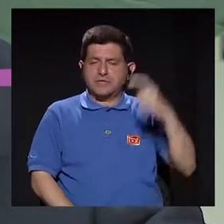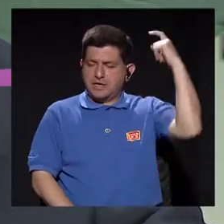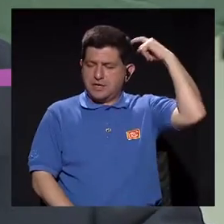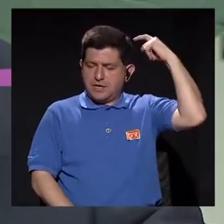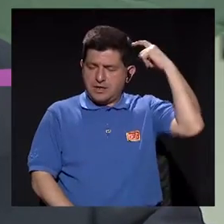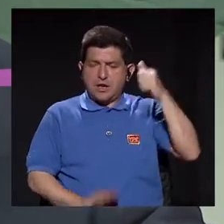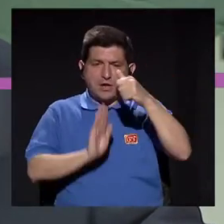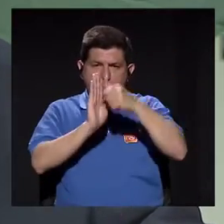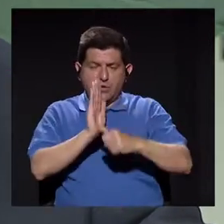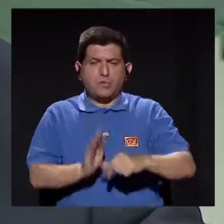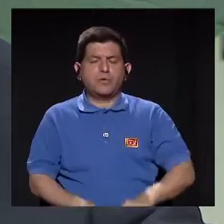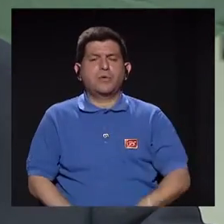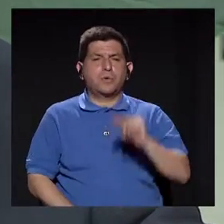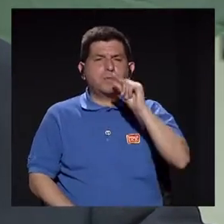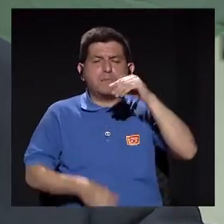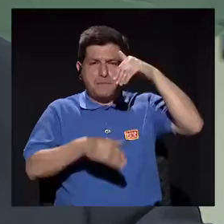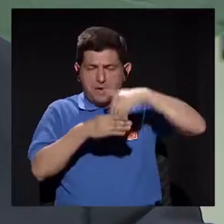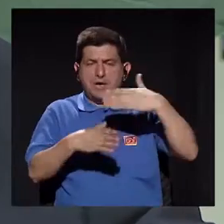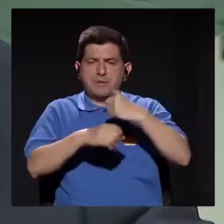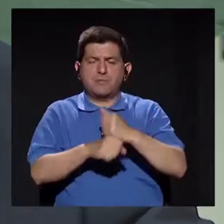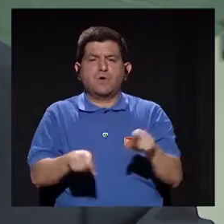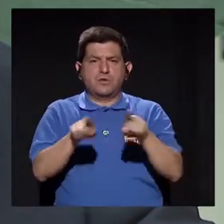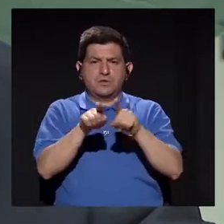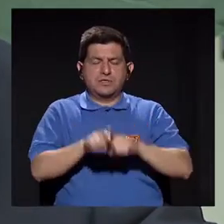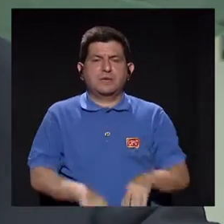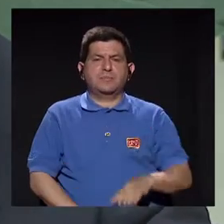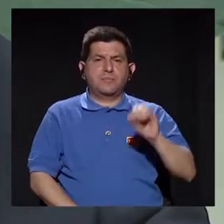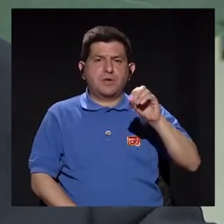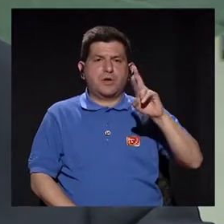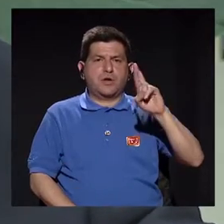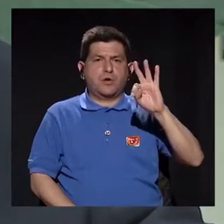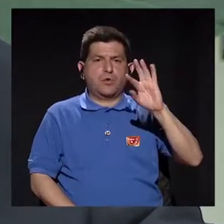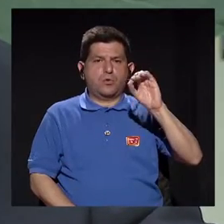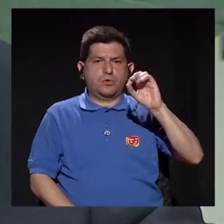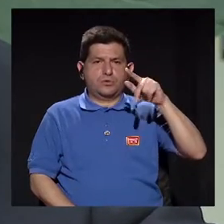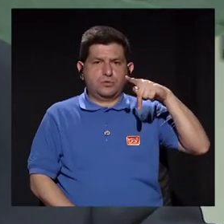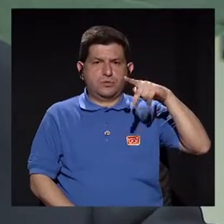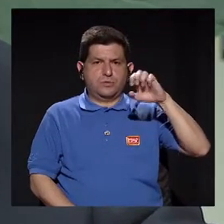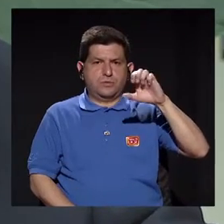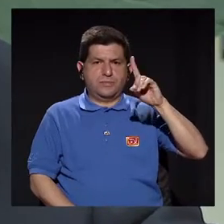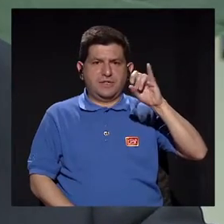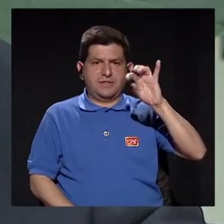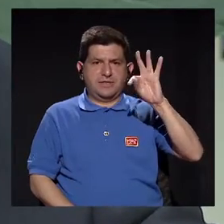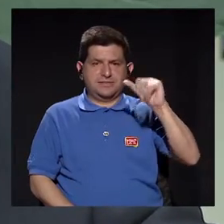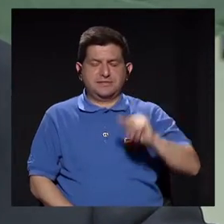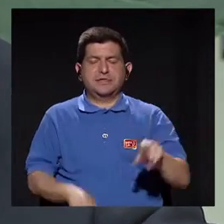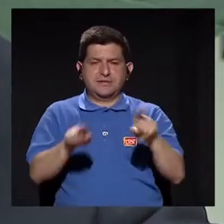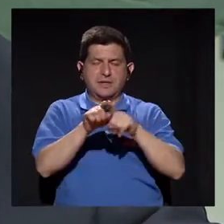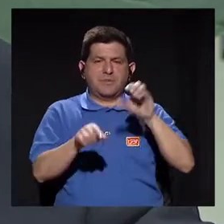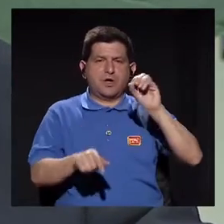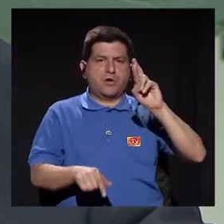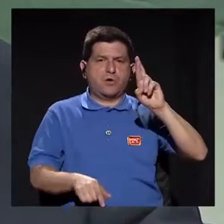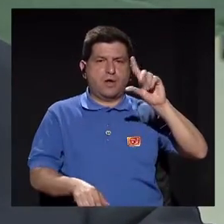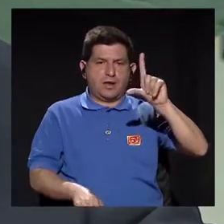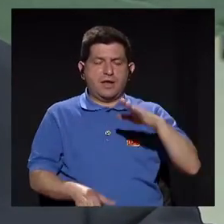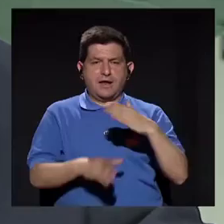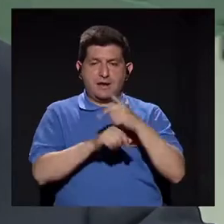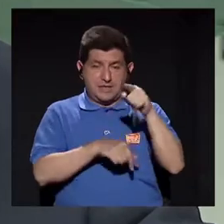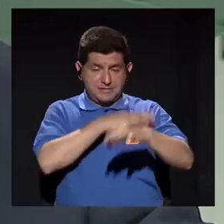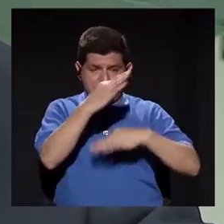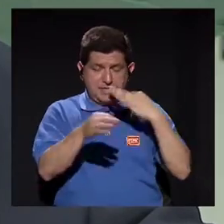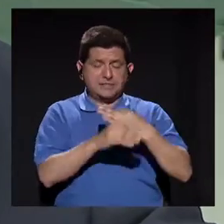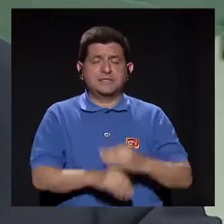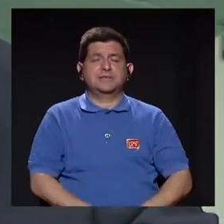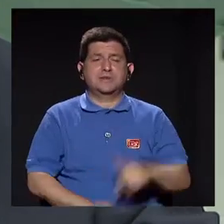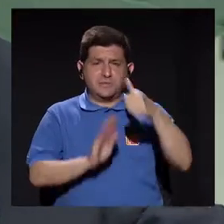neurocirujanos están realizando mínimamente invasiva, los ortopedistas están realizando mínimamente invasiva, los otorrinos hacen mínimamente invasiva. De